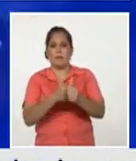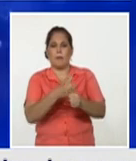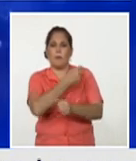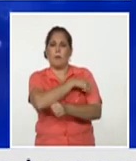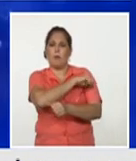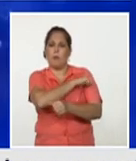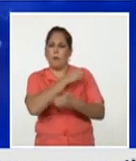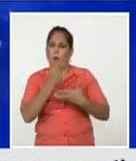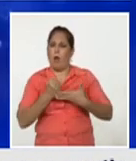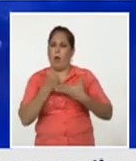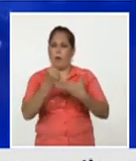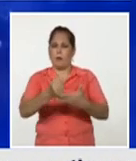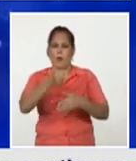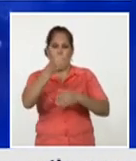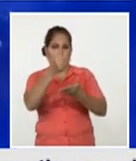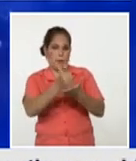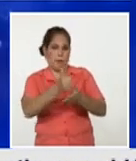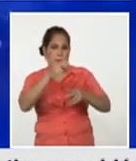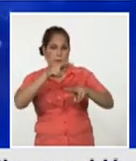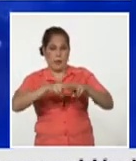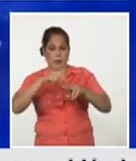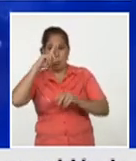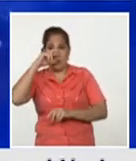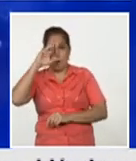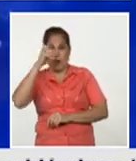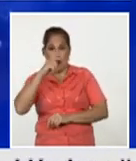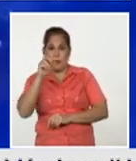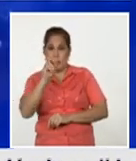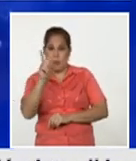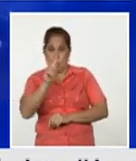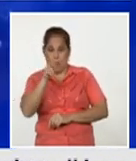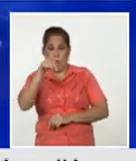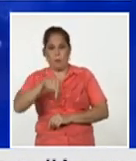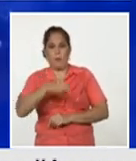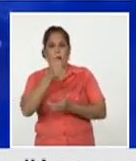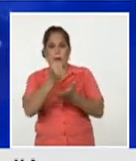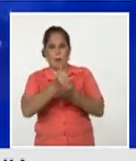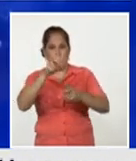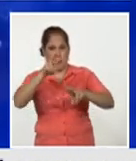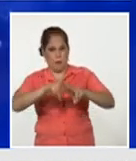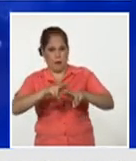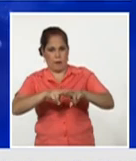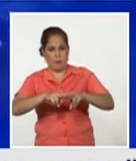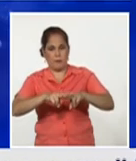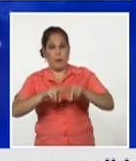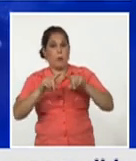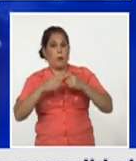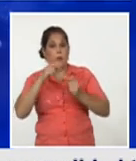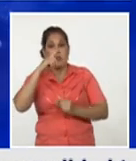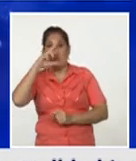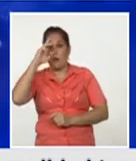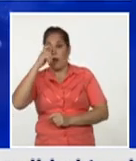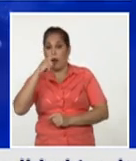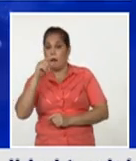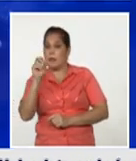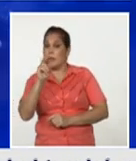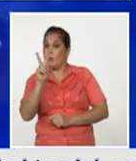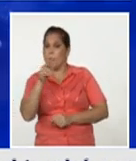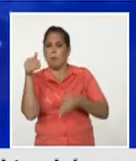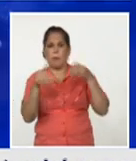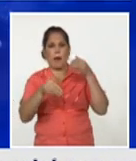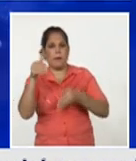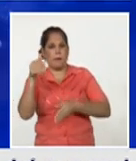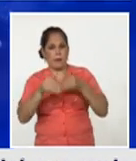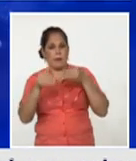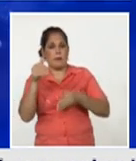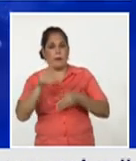capitalina porque Soberana 02 está en la capital y también del resto del país porque Soberana 02 participa en la intervención